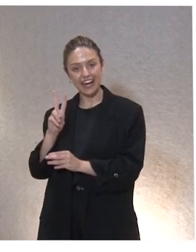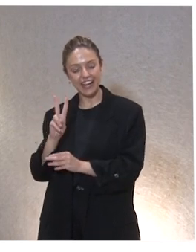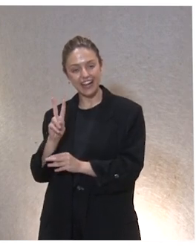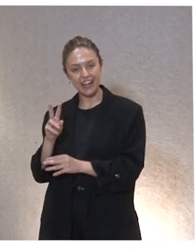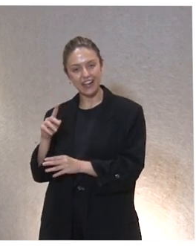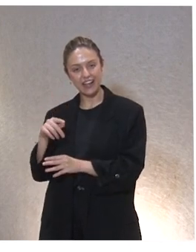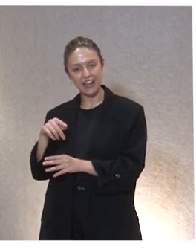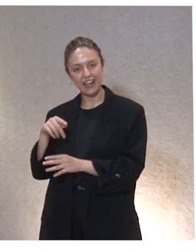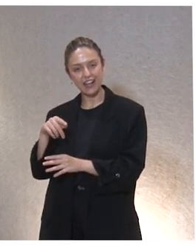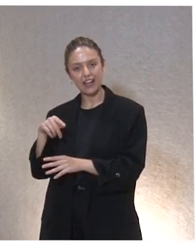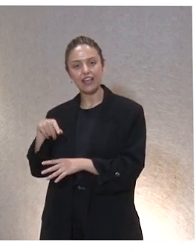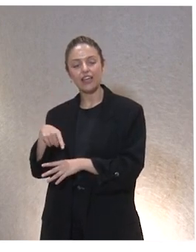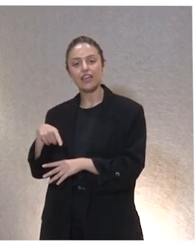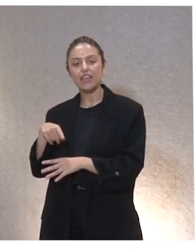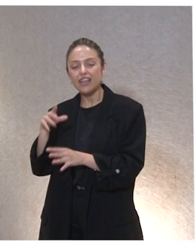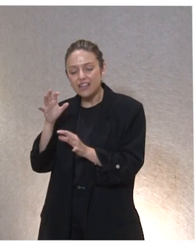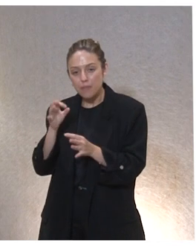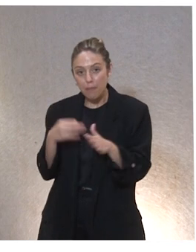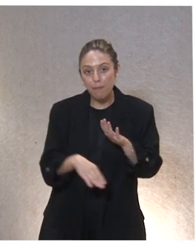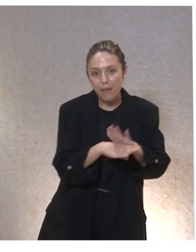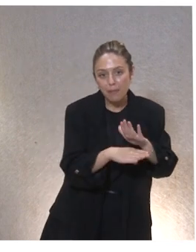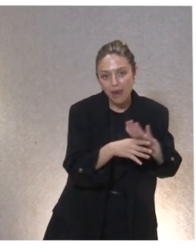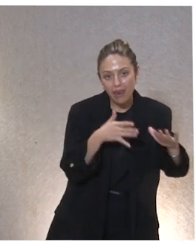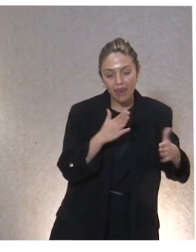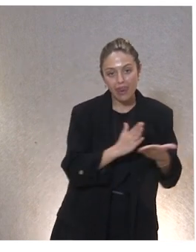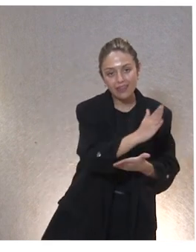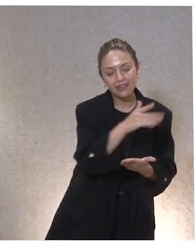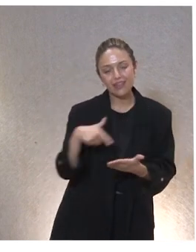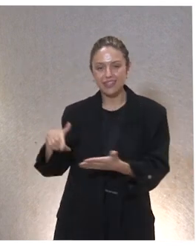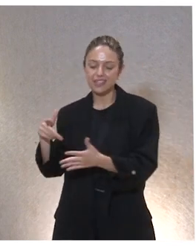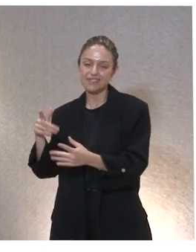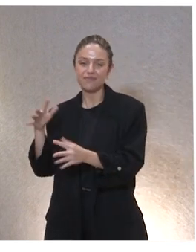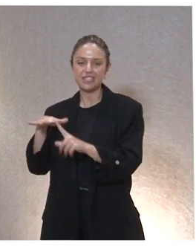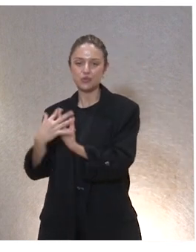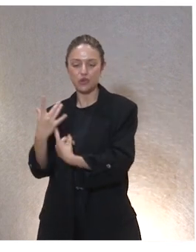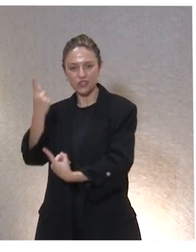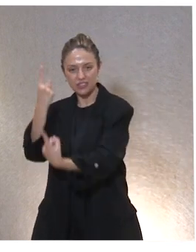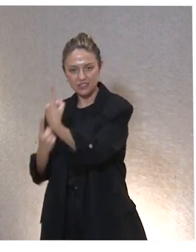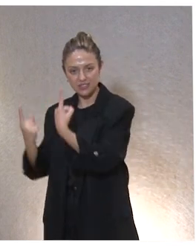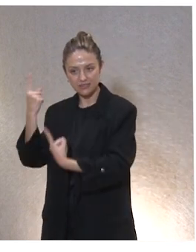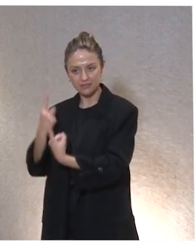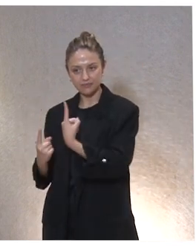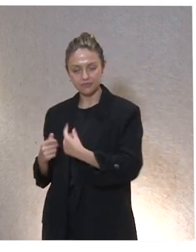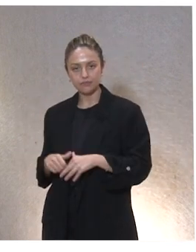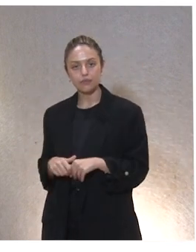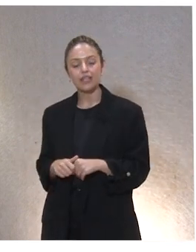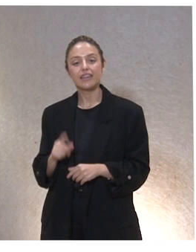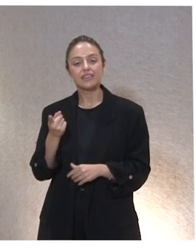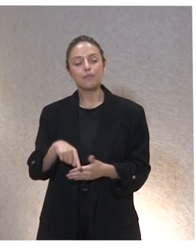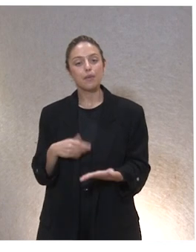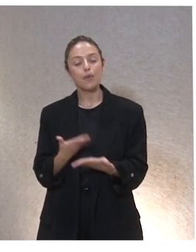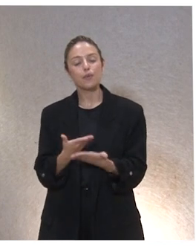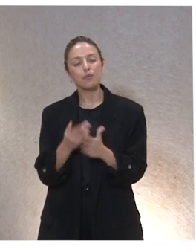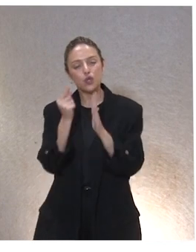permanente y otra más específica ante situaciones puntuales. Y, por otro lado, también proponemos una serie de